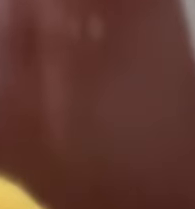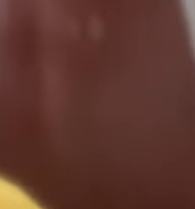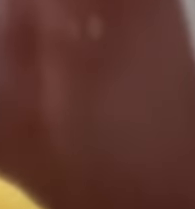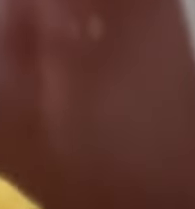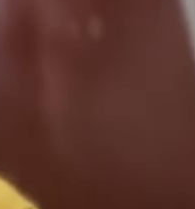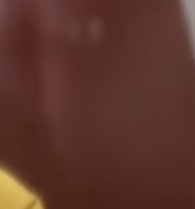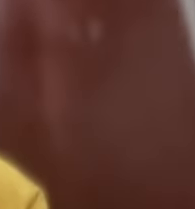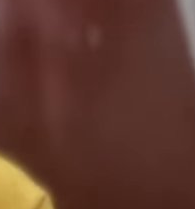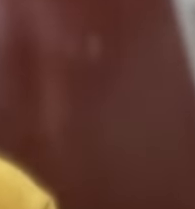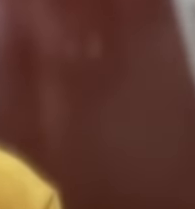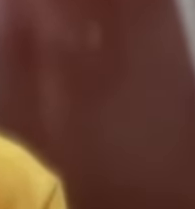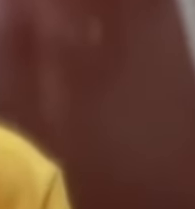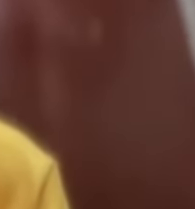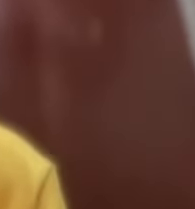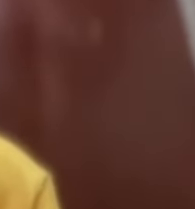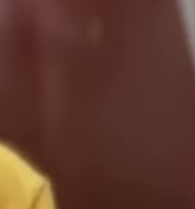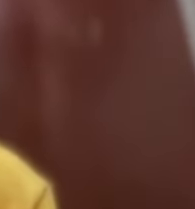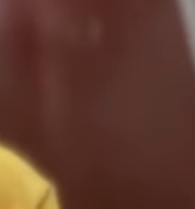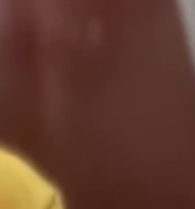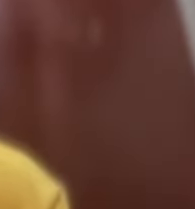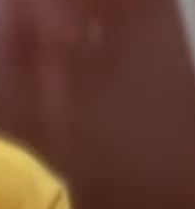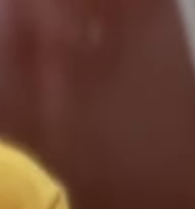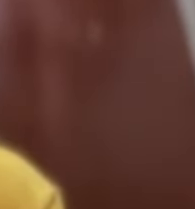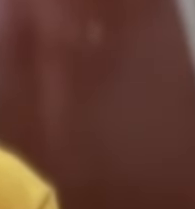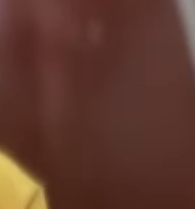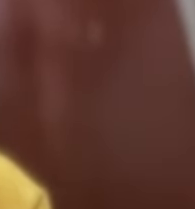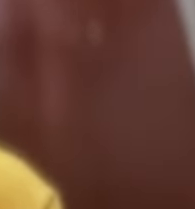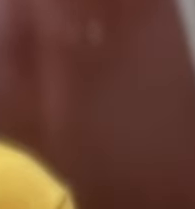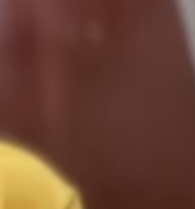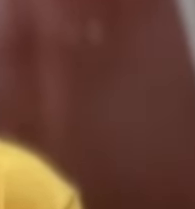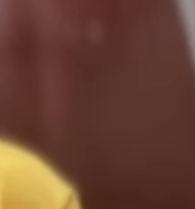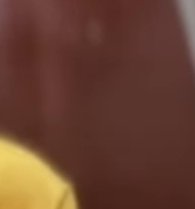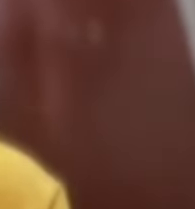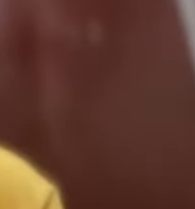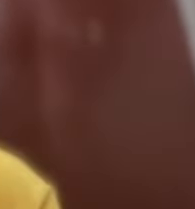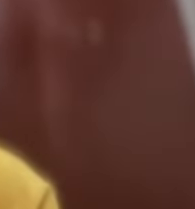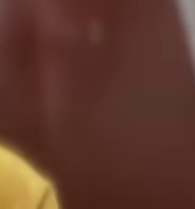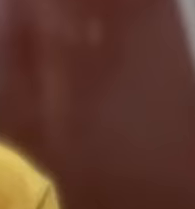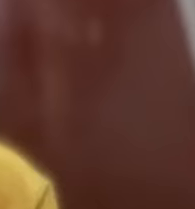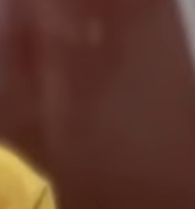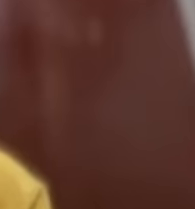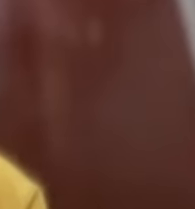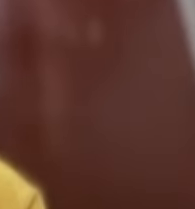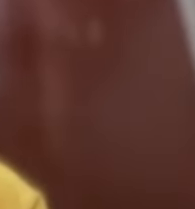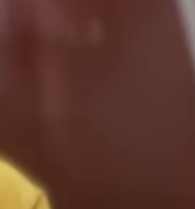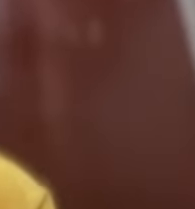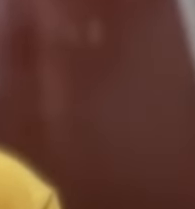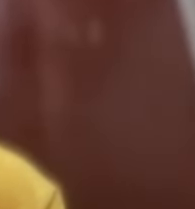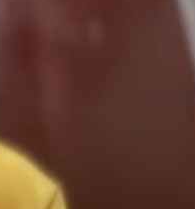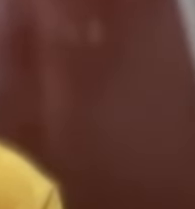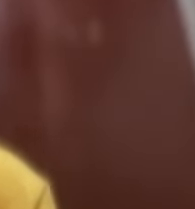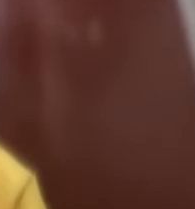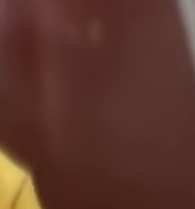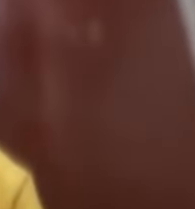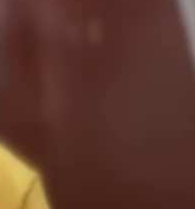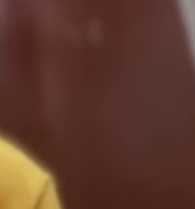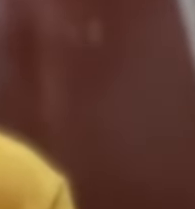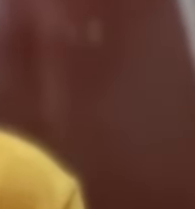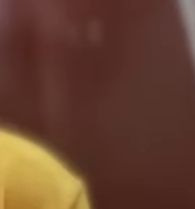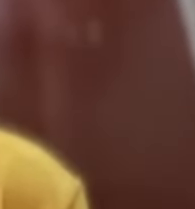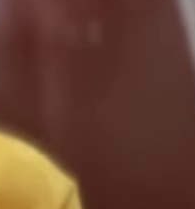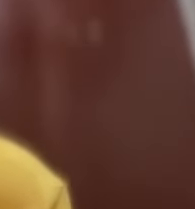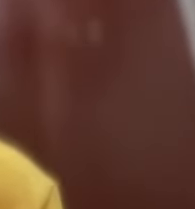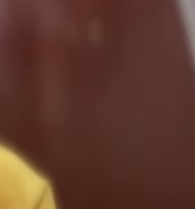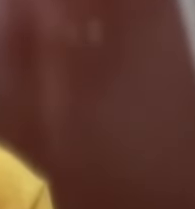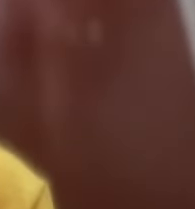después vamos a analizar el discurso de la oposición. Pues, ustedes miran, ¿y por qué no hago